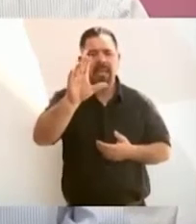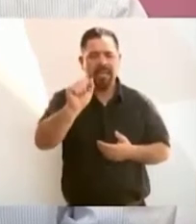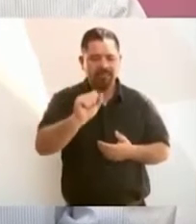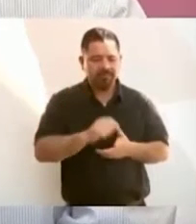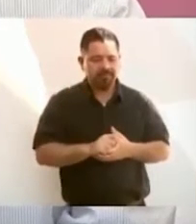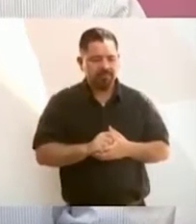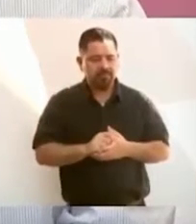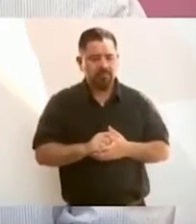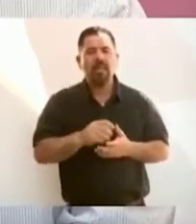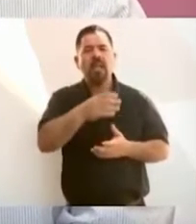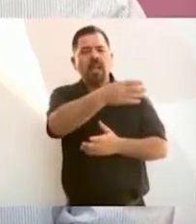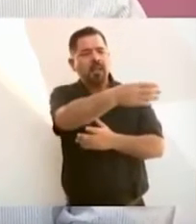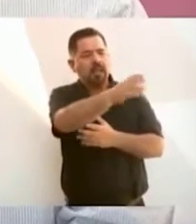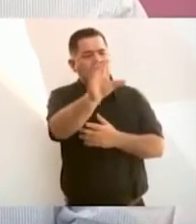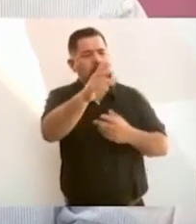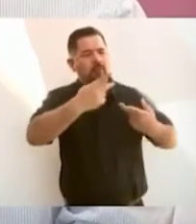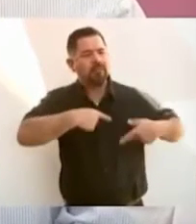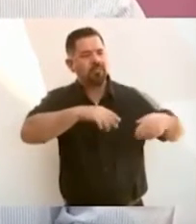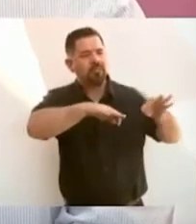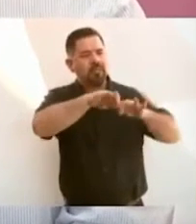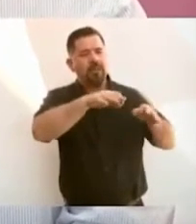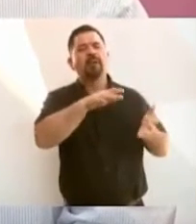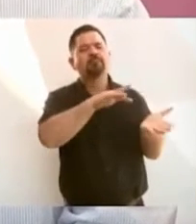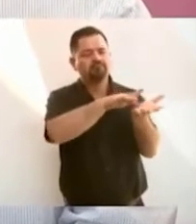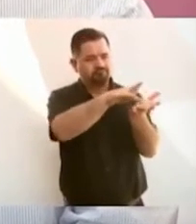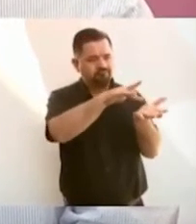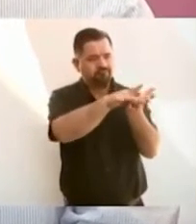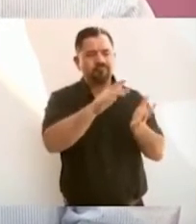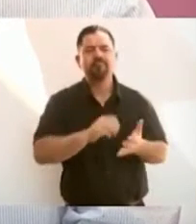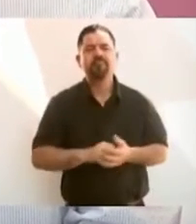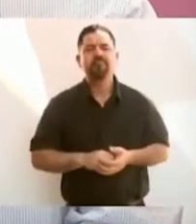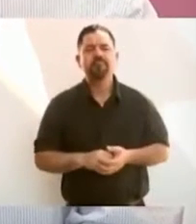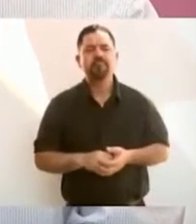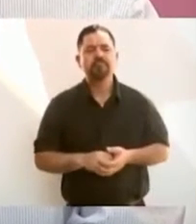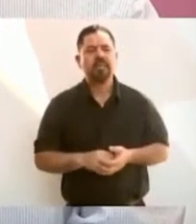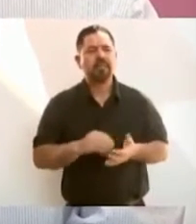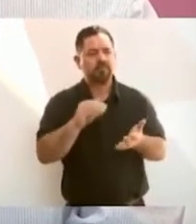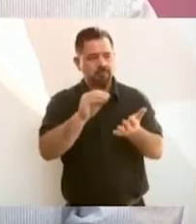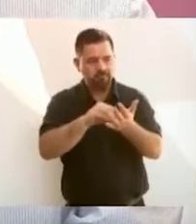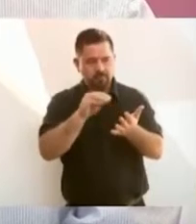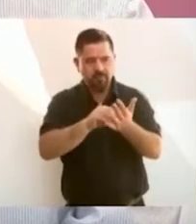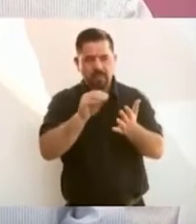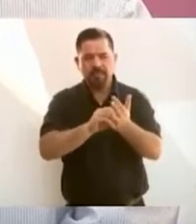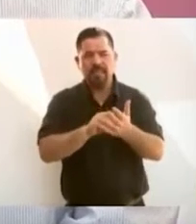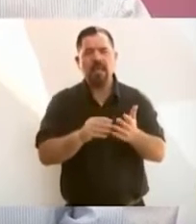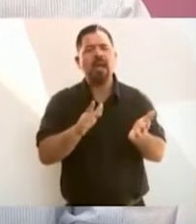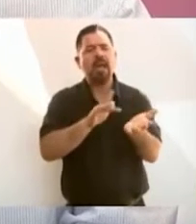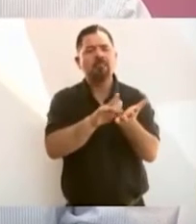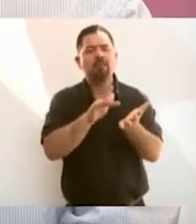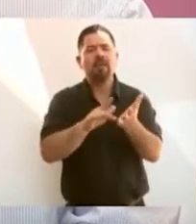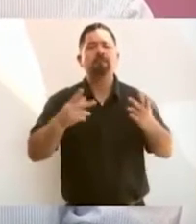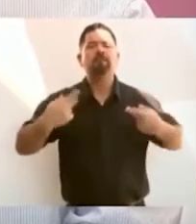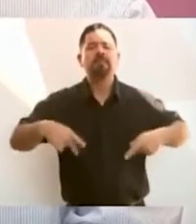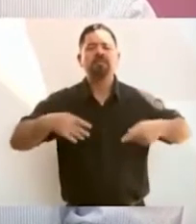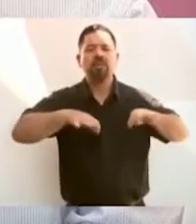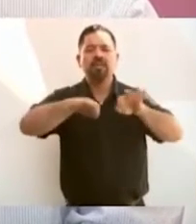los pescadores,